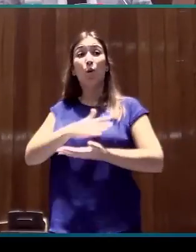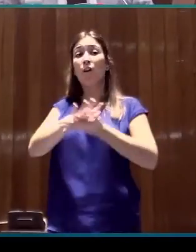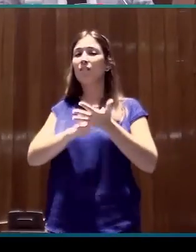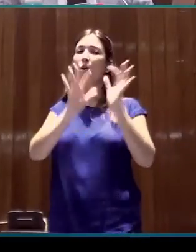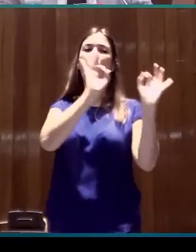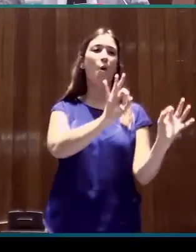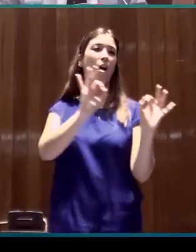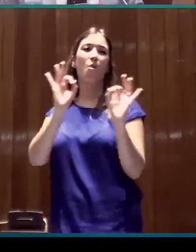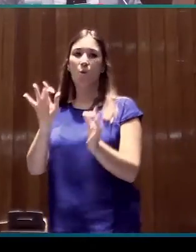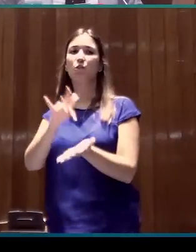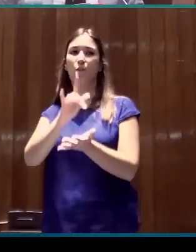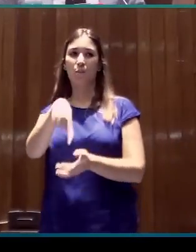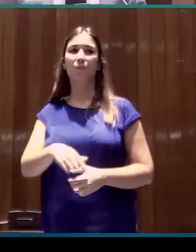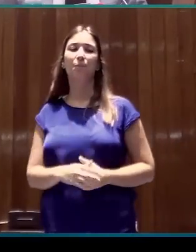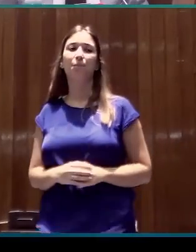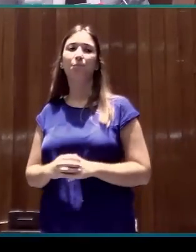lenguas de signos.